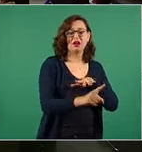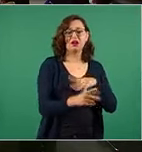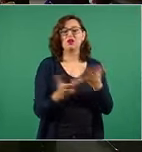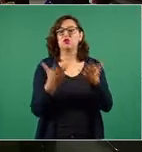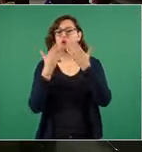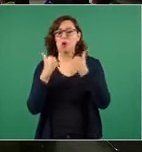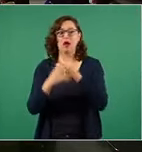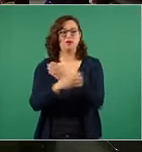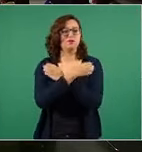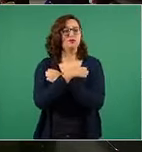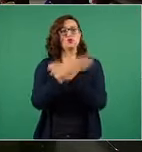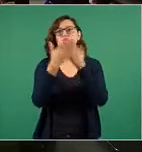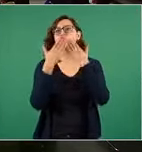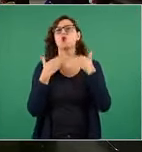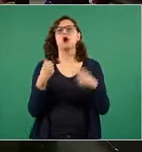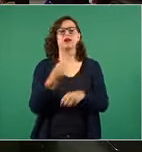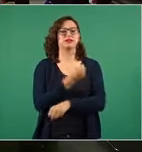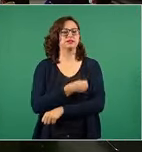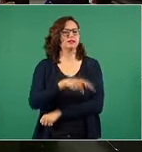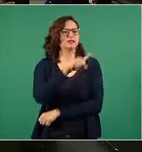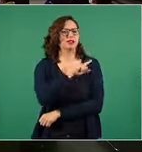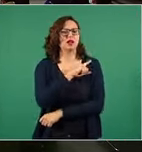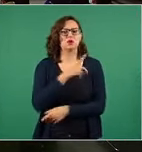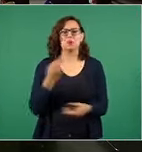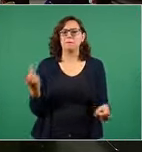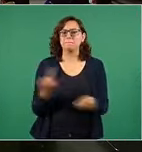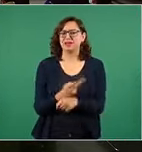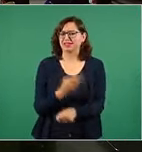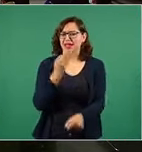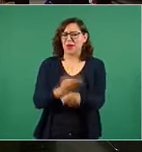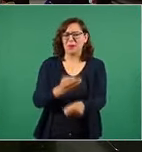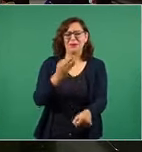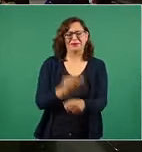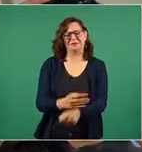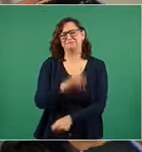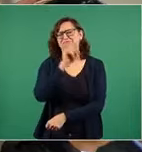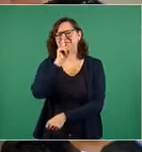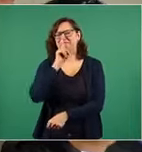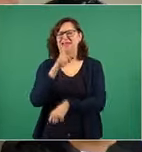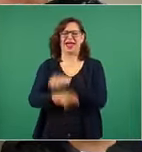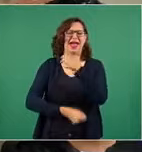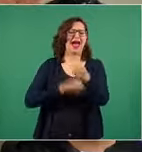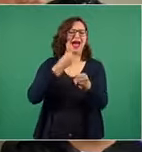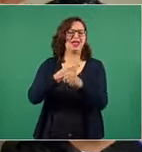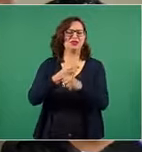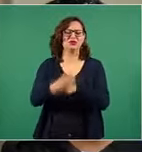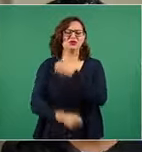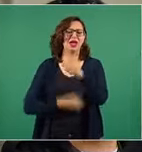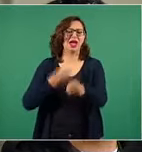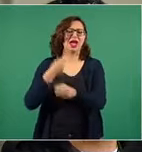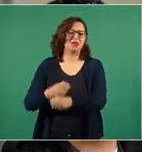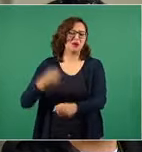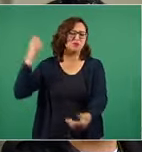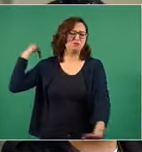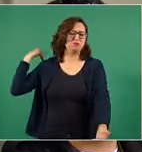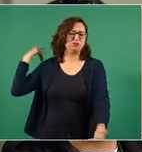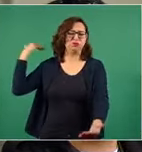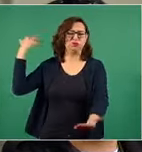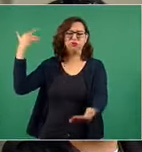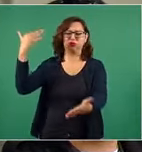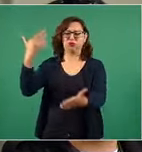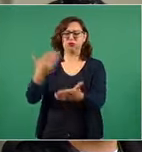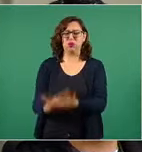medicina. Y no es de ahorita, sino que eso se viene arrastrando desde hace años. Si usted sabe